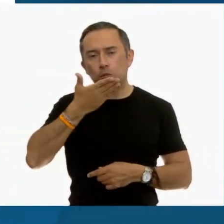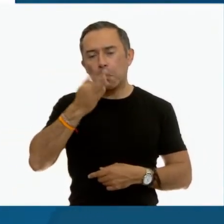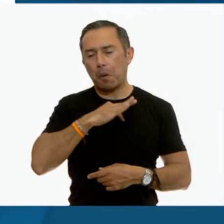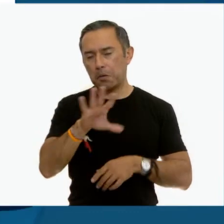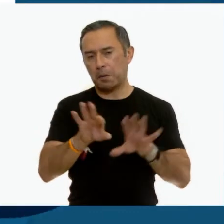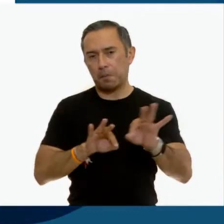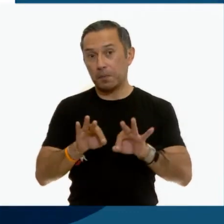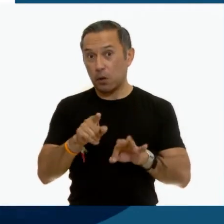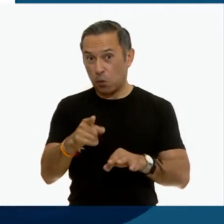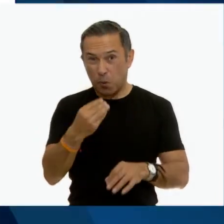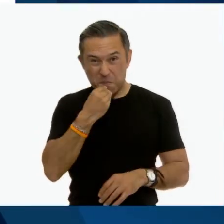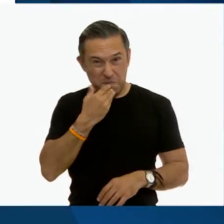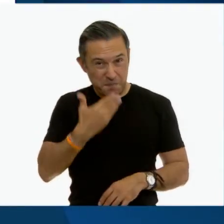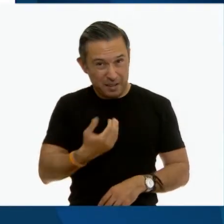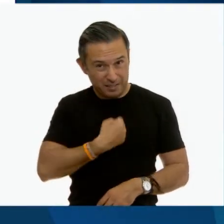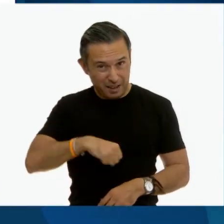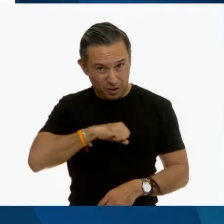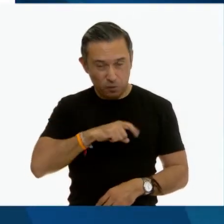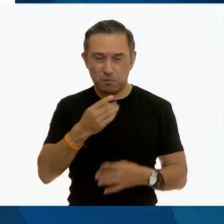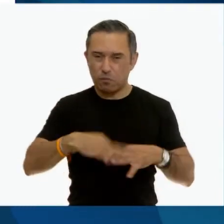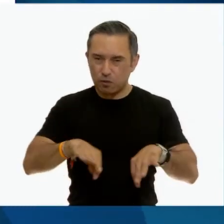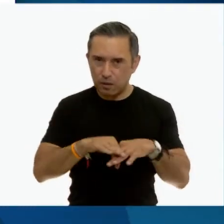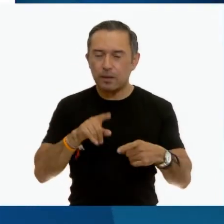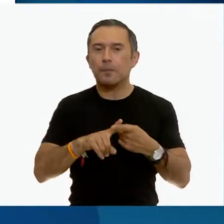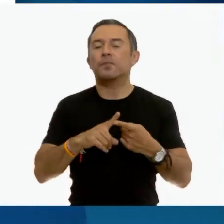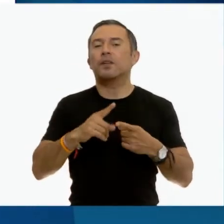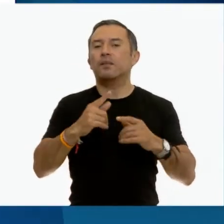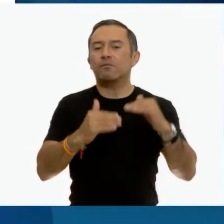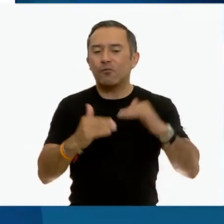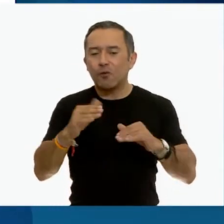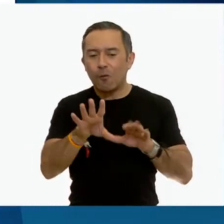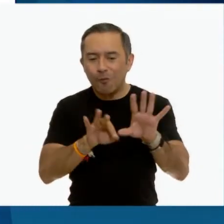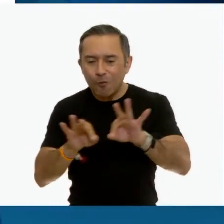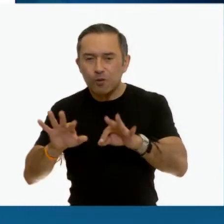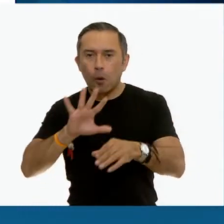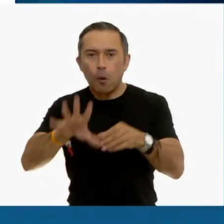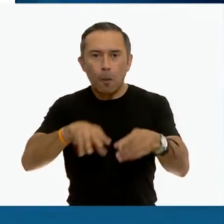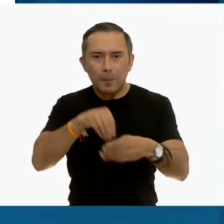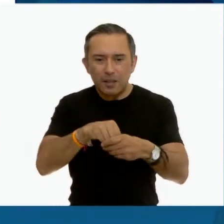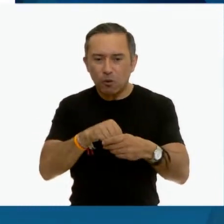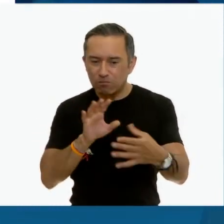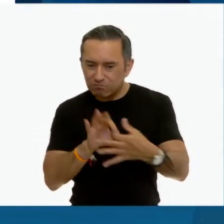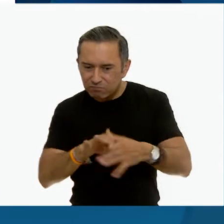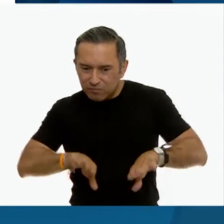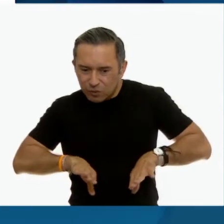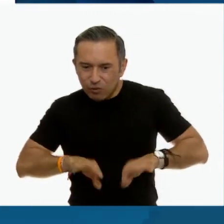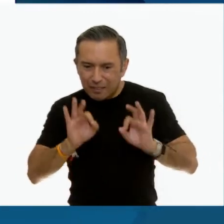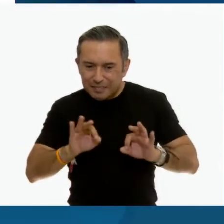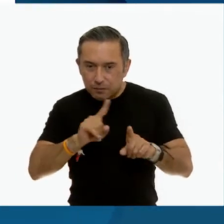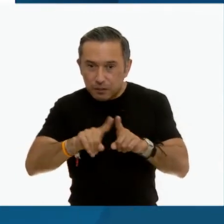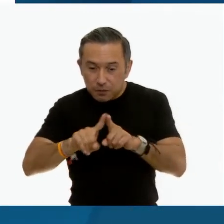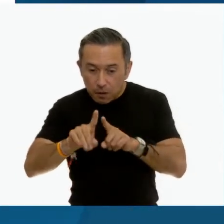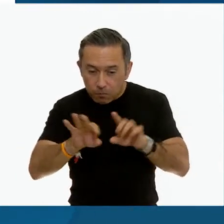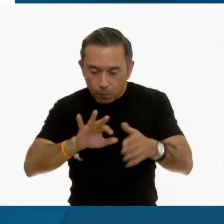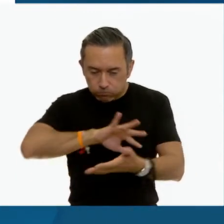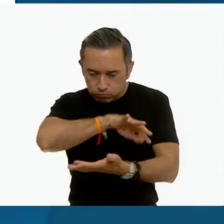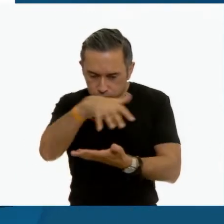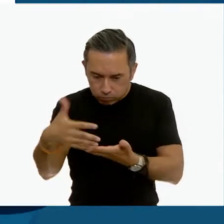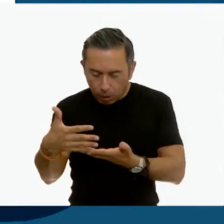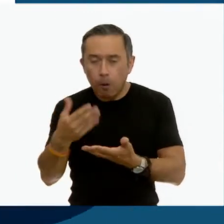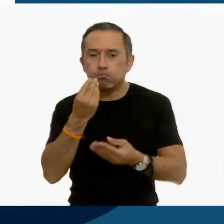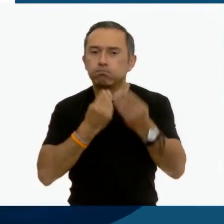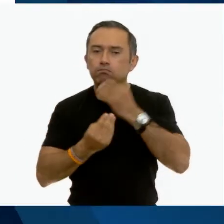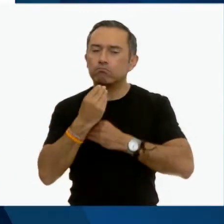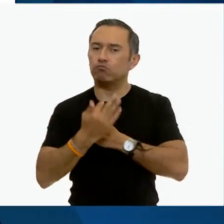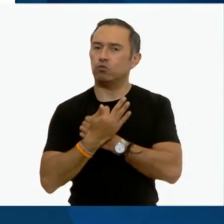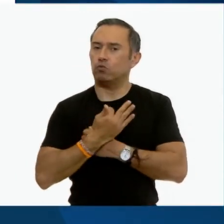debemos tener una dieta equilibrada, variada, completa y adecuada. De esta manera, podemos procurar que nuestro cuerpo obtenga todos